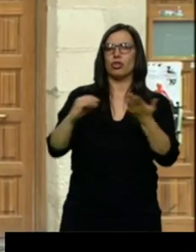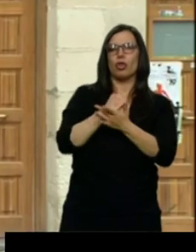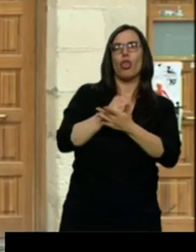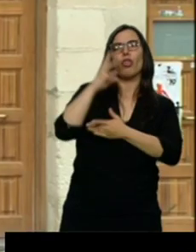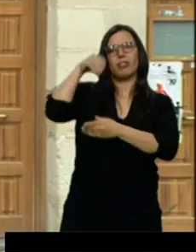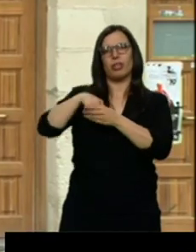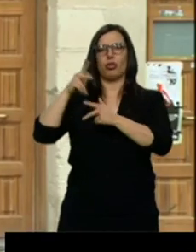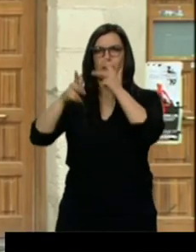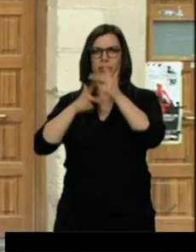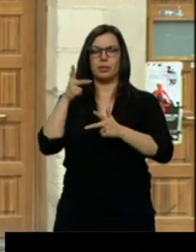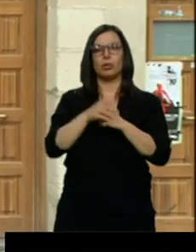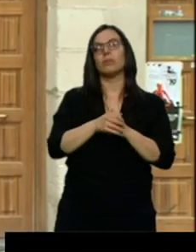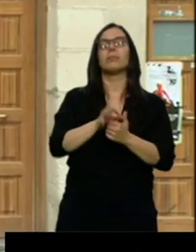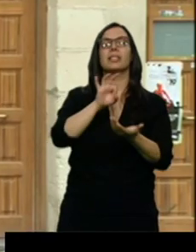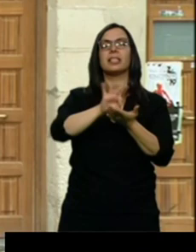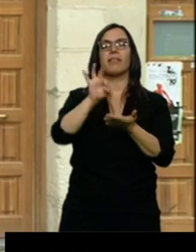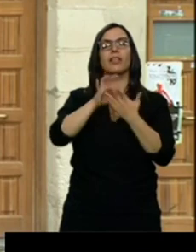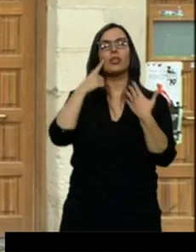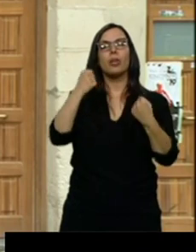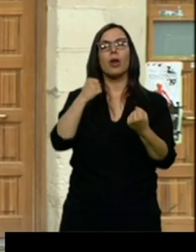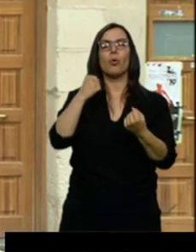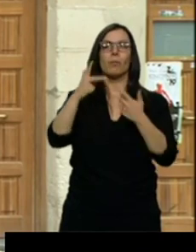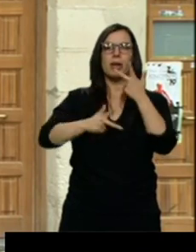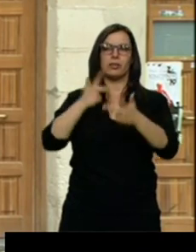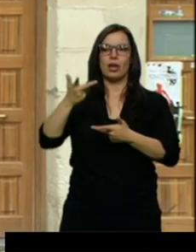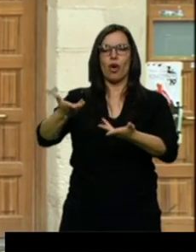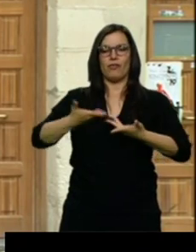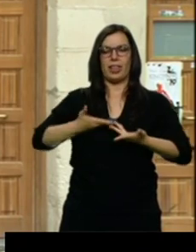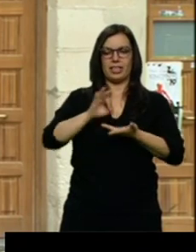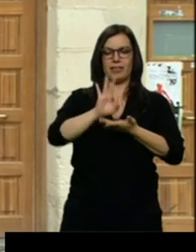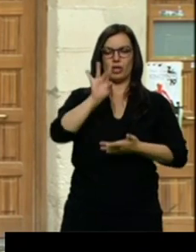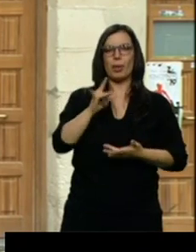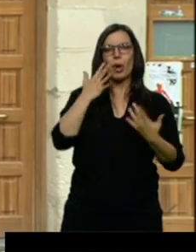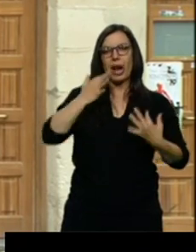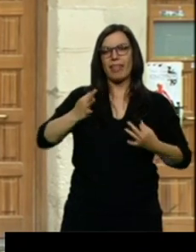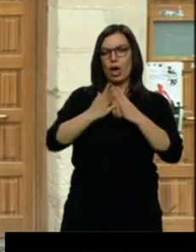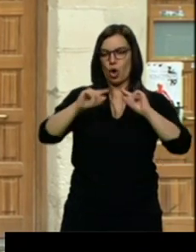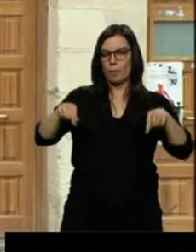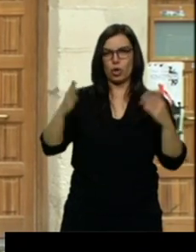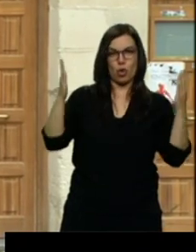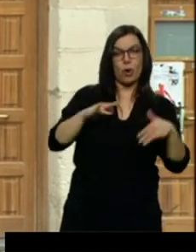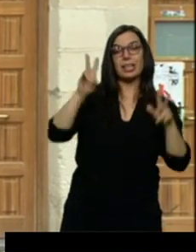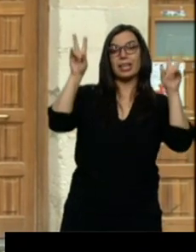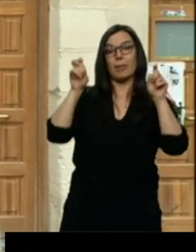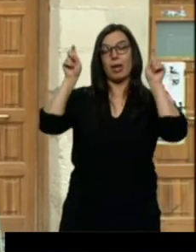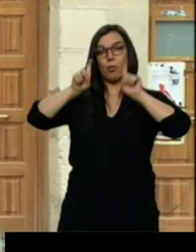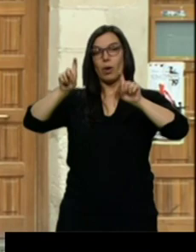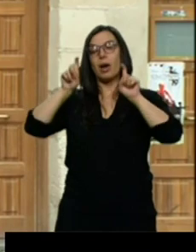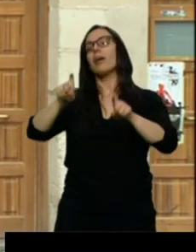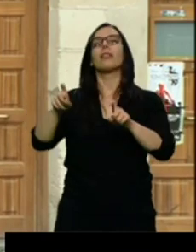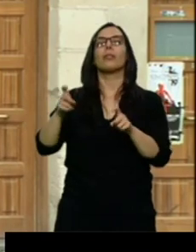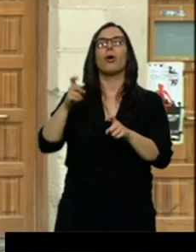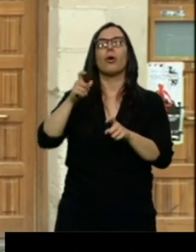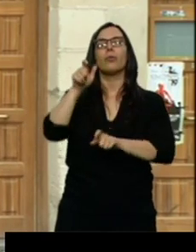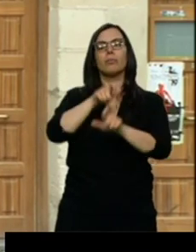Servicio de Salud del País Vasco dan servicio, pero bueno, tampoco hay nada conveniado y en el tema de educación también hay gente que estudia en